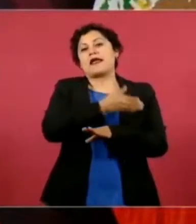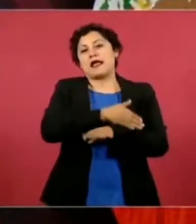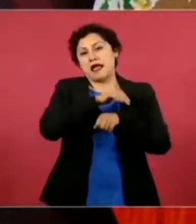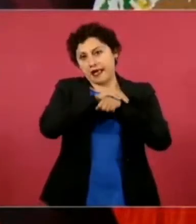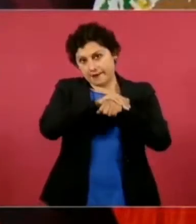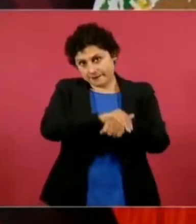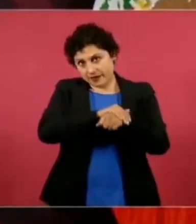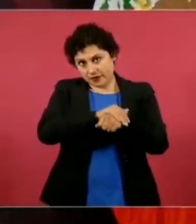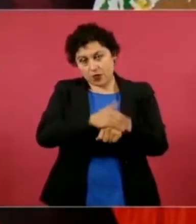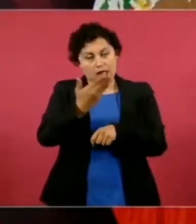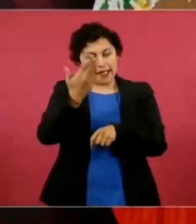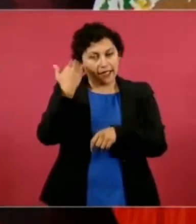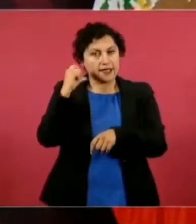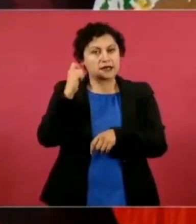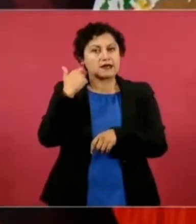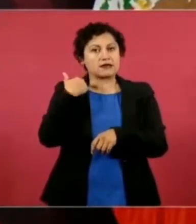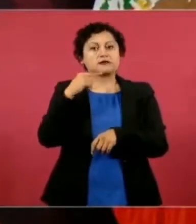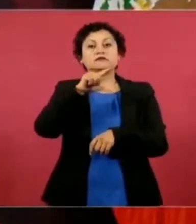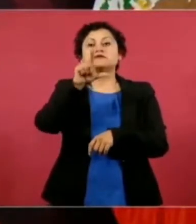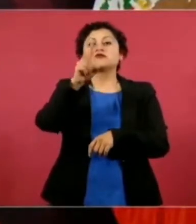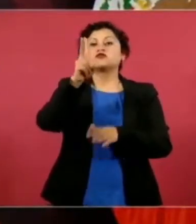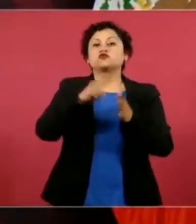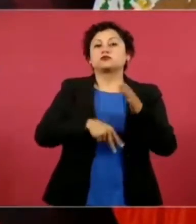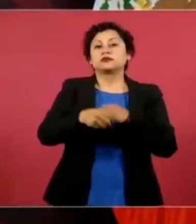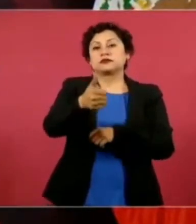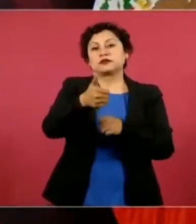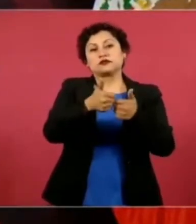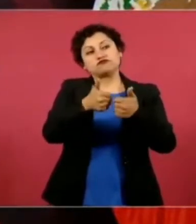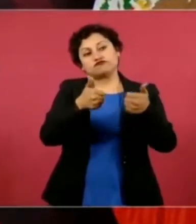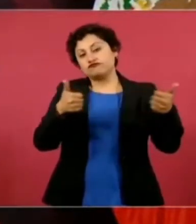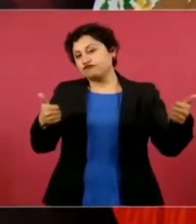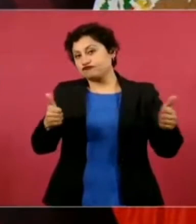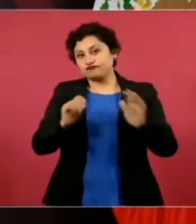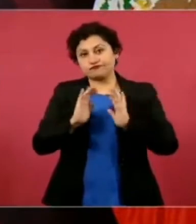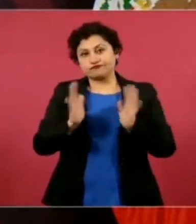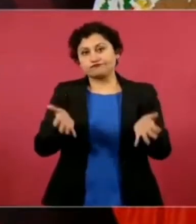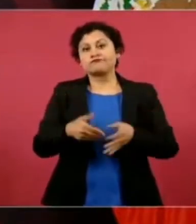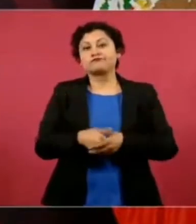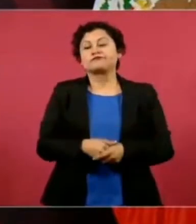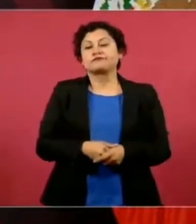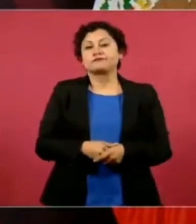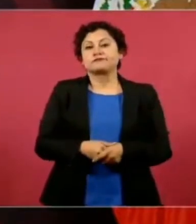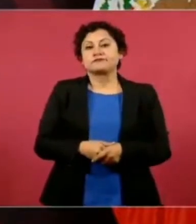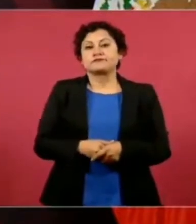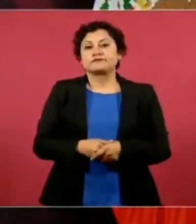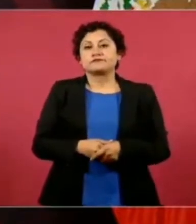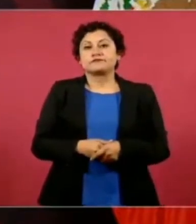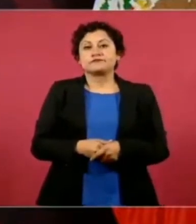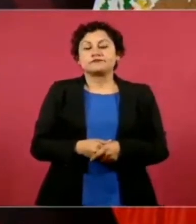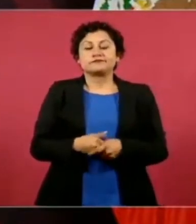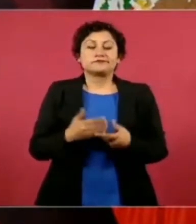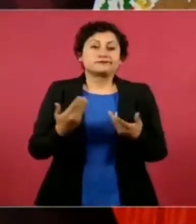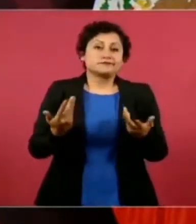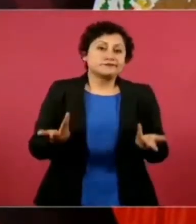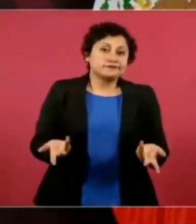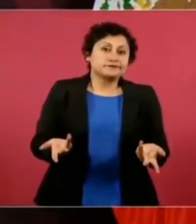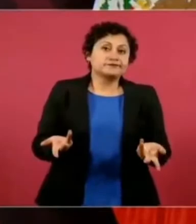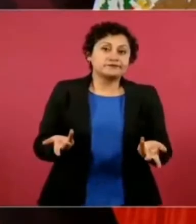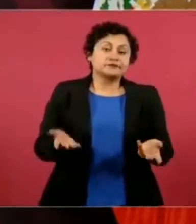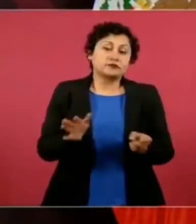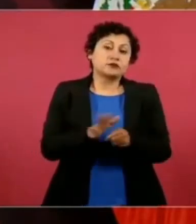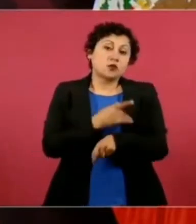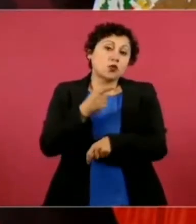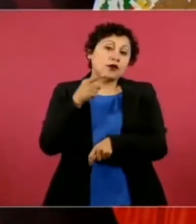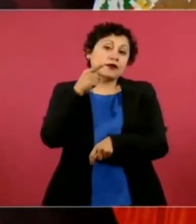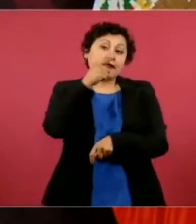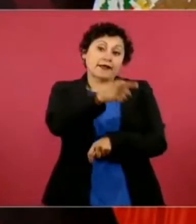él apoyó el fraude